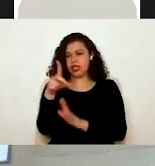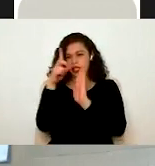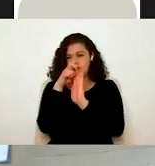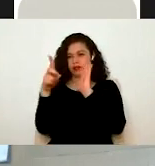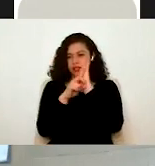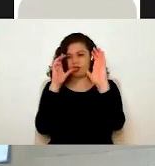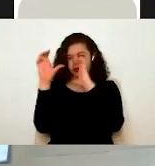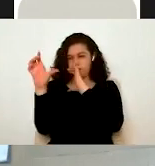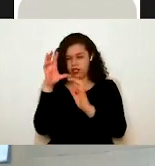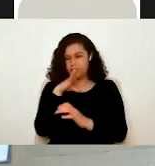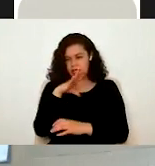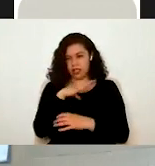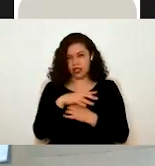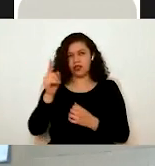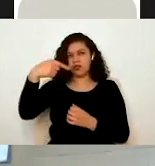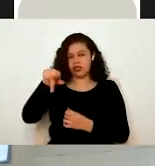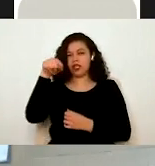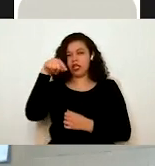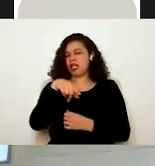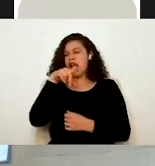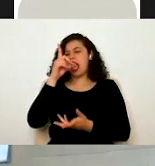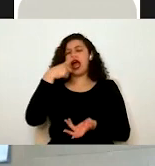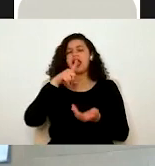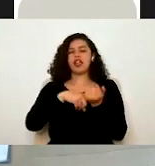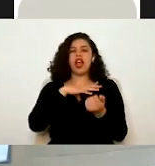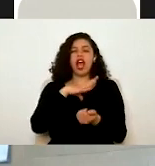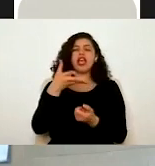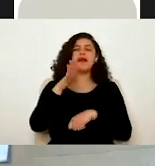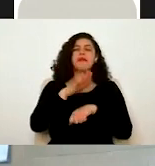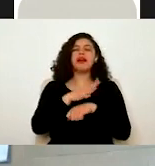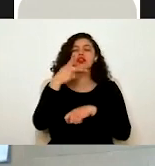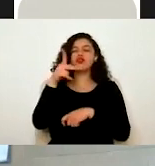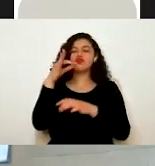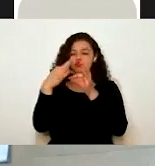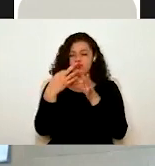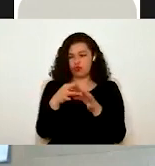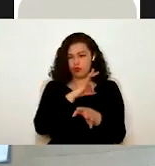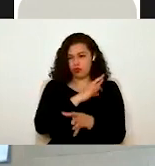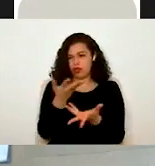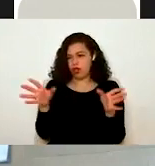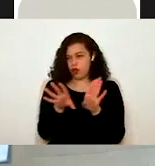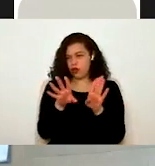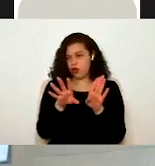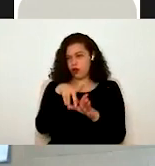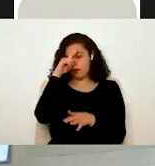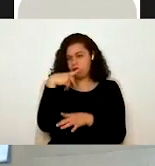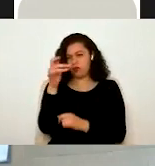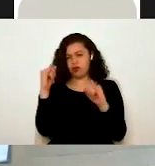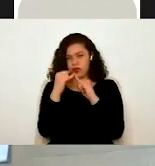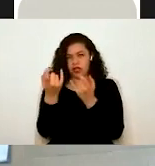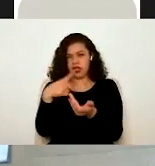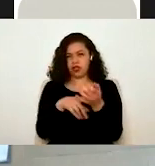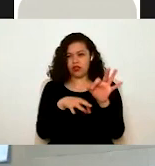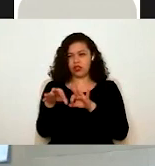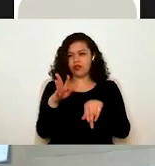comunicación. Qué pueden encontrar en ellas y cómo les pueden facilitar el cumplimiento para una mejor gestión de las instituciones donde colaboran.